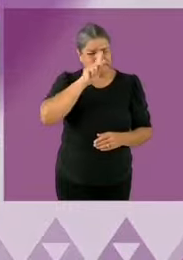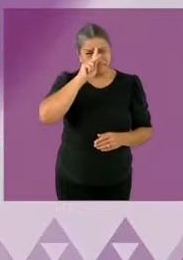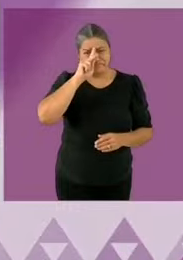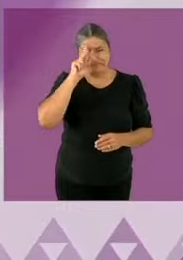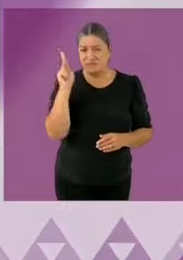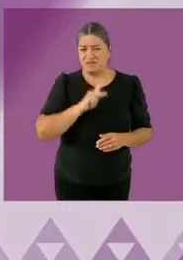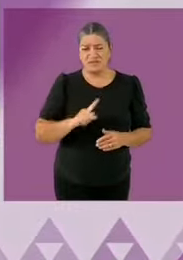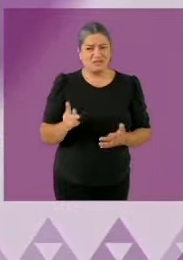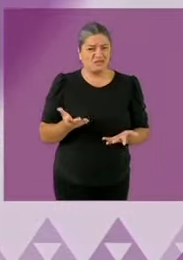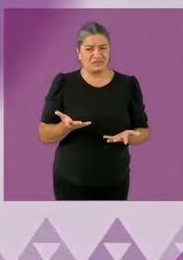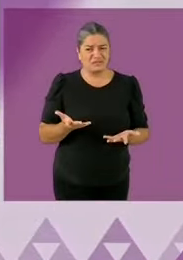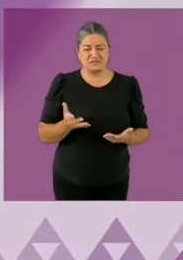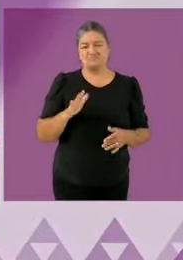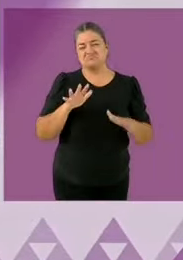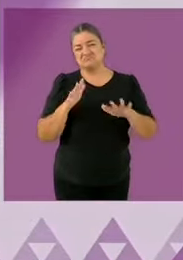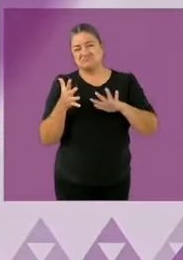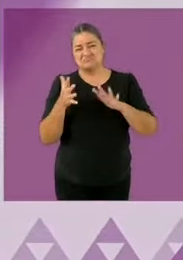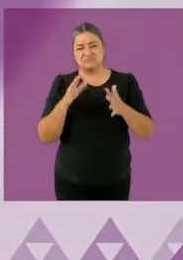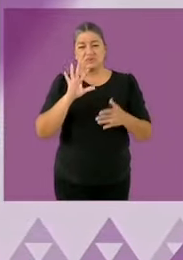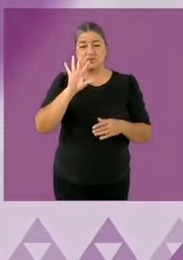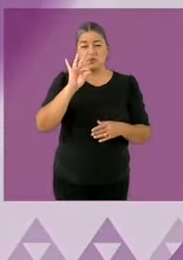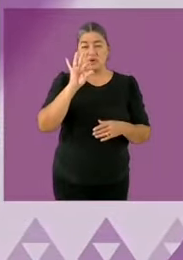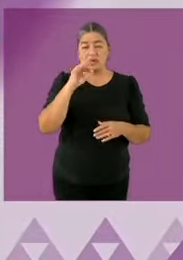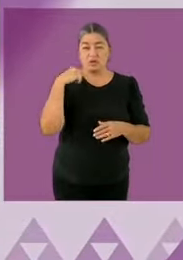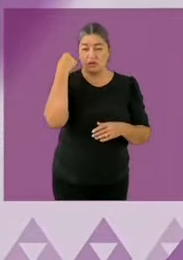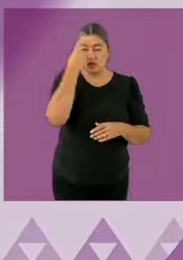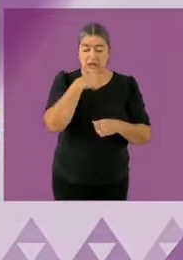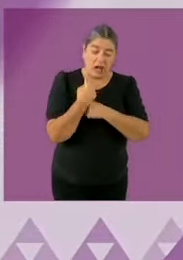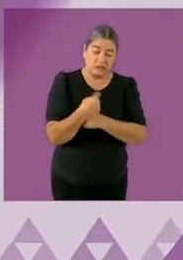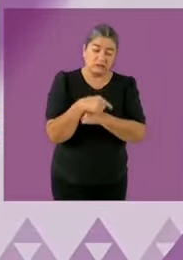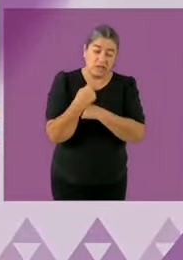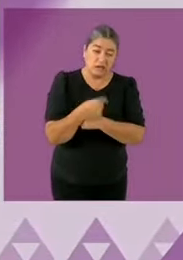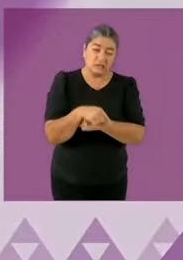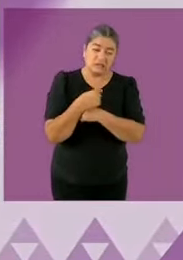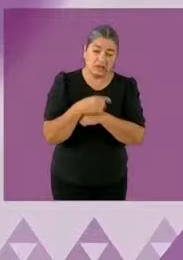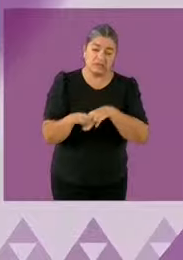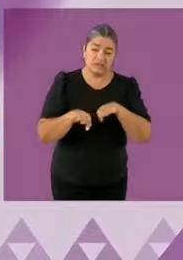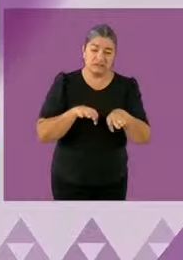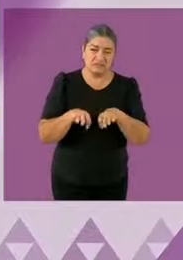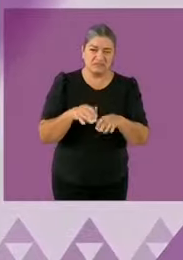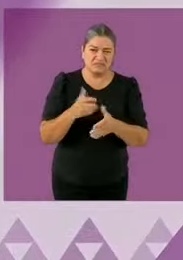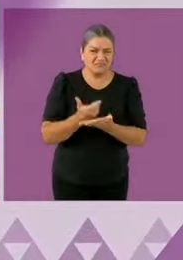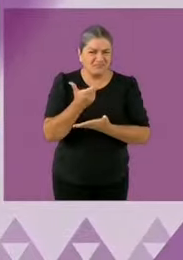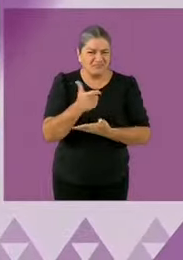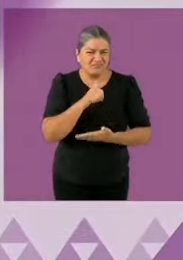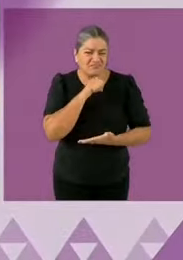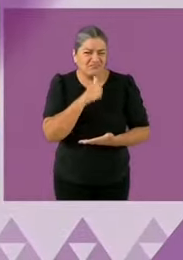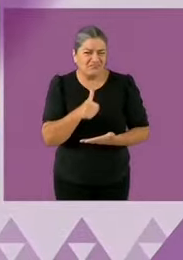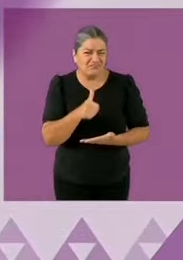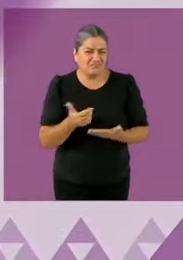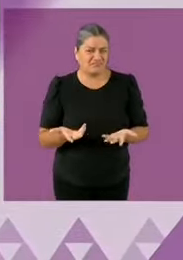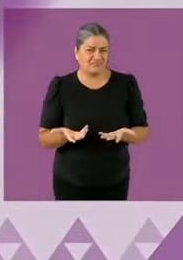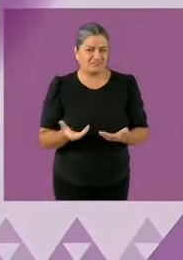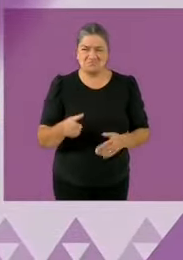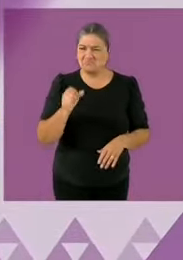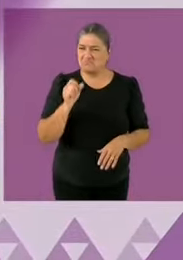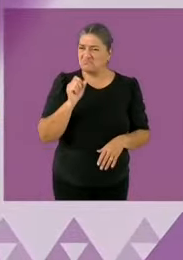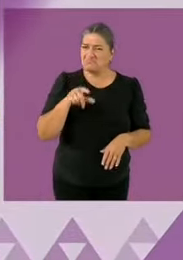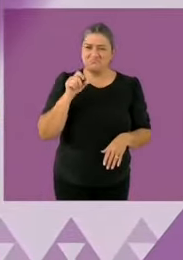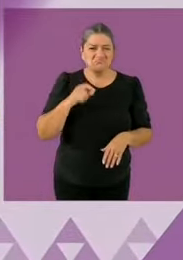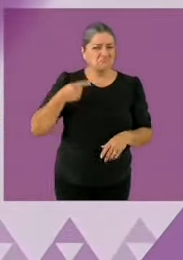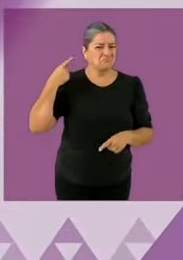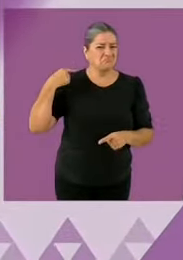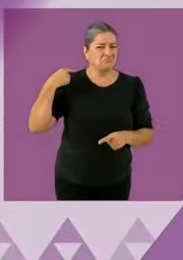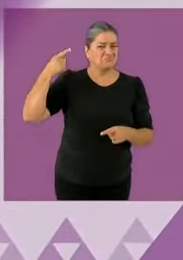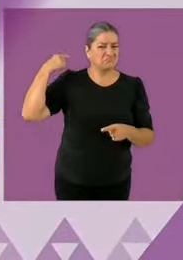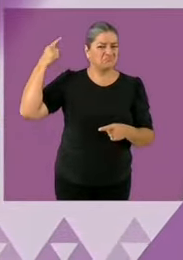promedio es prácticamente otra jornada laboral esa que no quieran reducir las candidatas de la vieja política es prácticamente otra jornada laboral sin pago